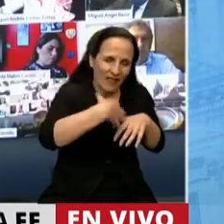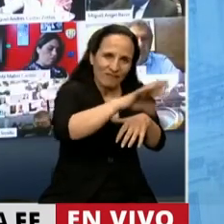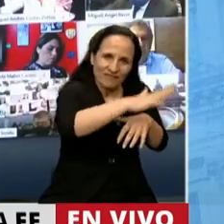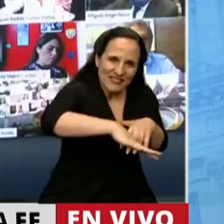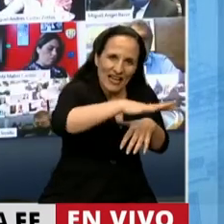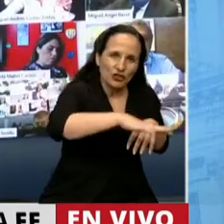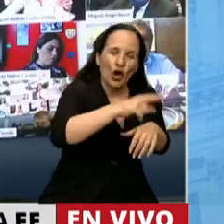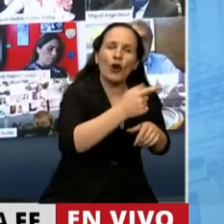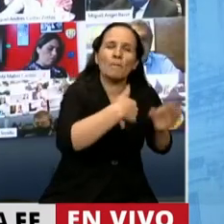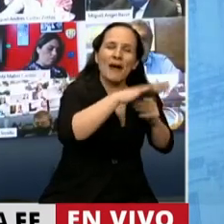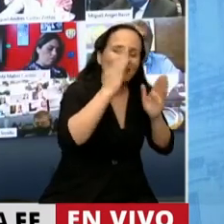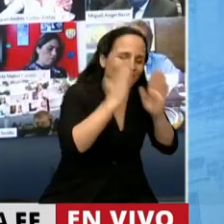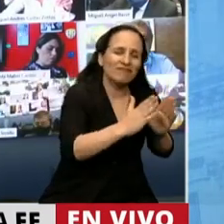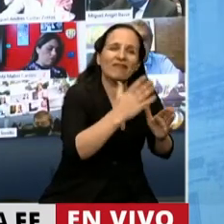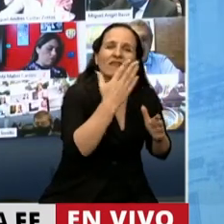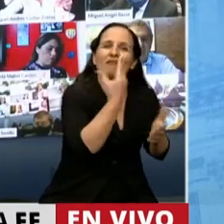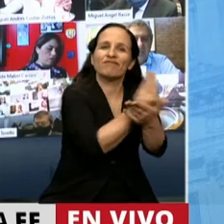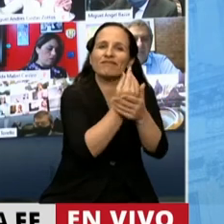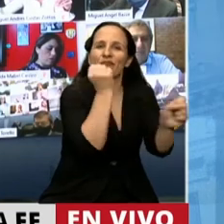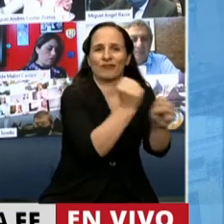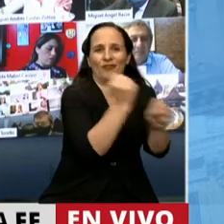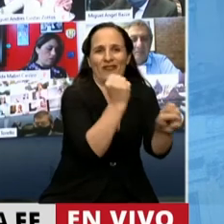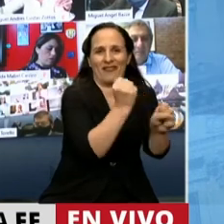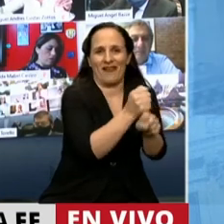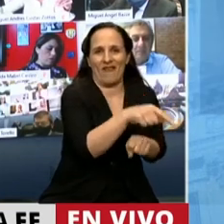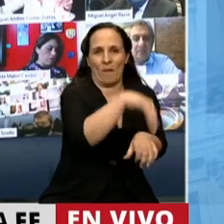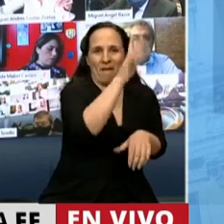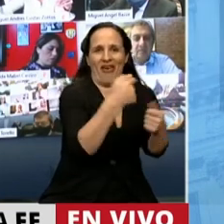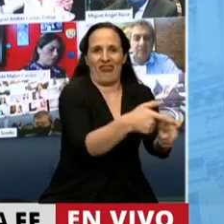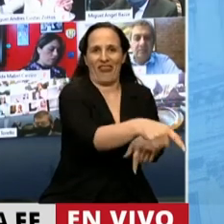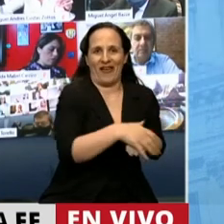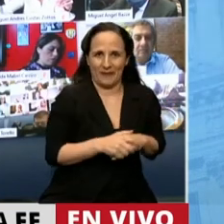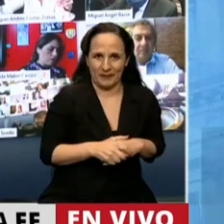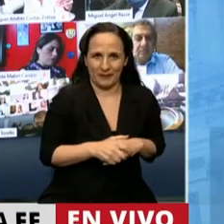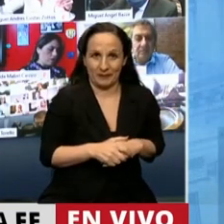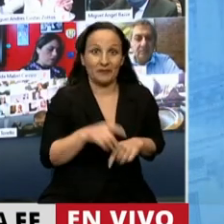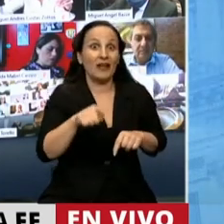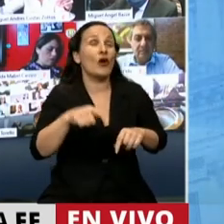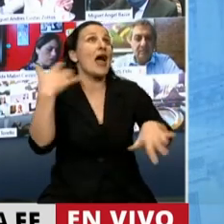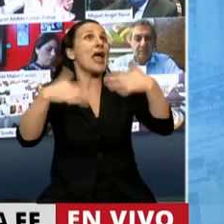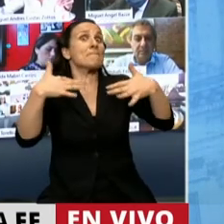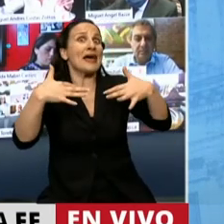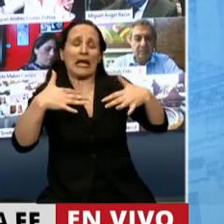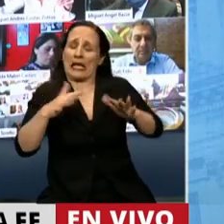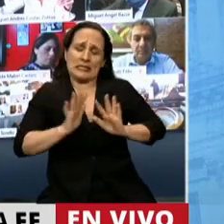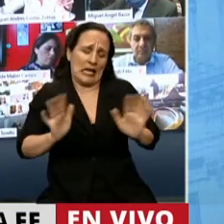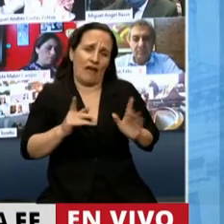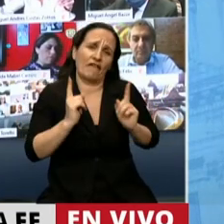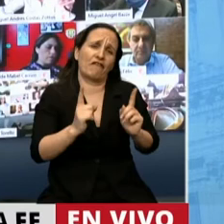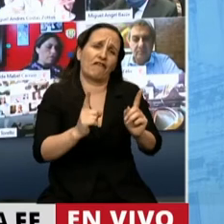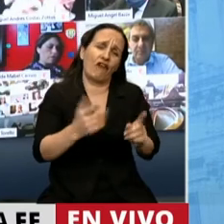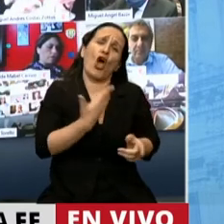intensidad laboral. Ahora, nunca salimos del concepto de emergencia. Pasan los gobiernos,